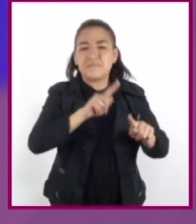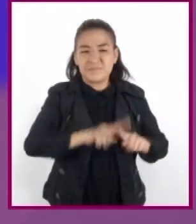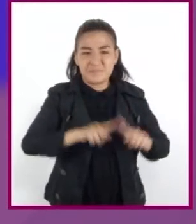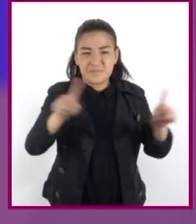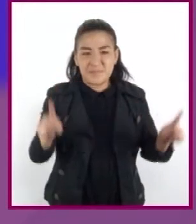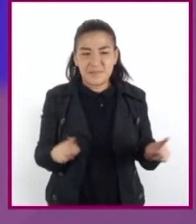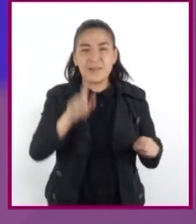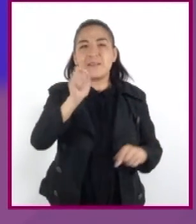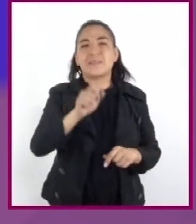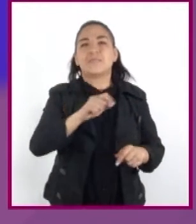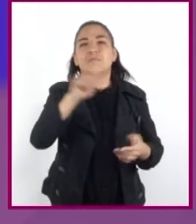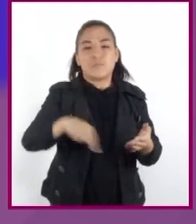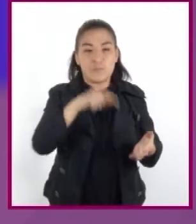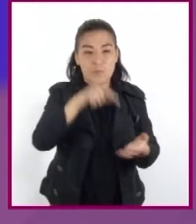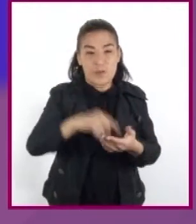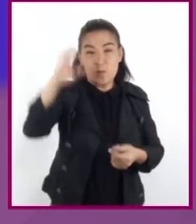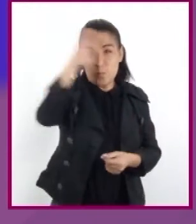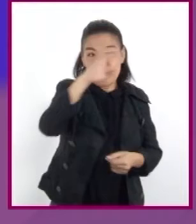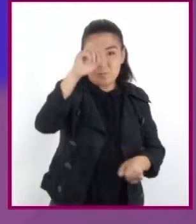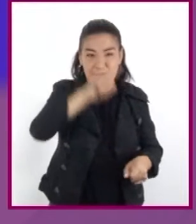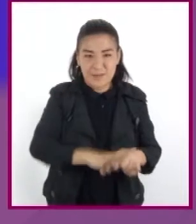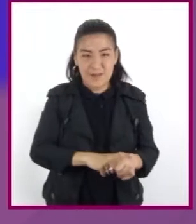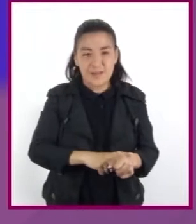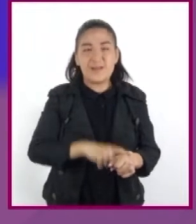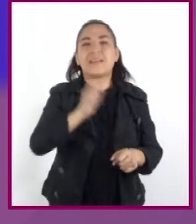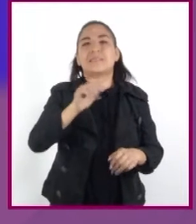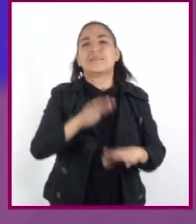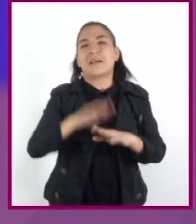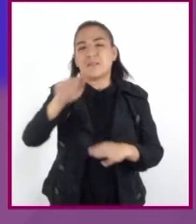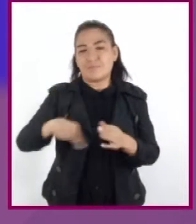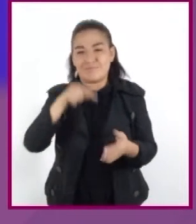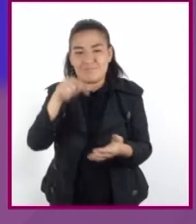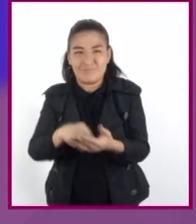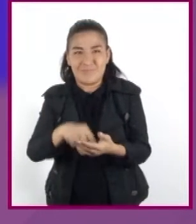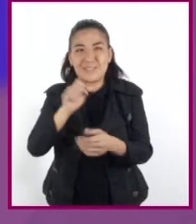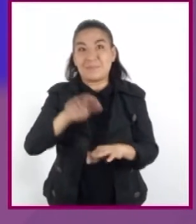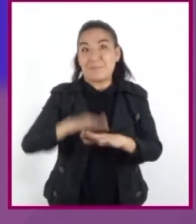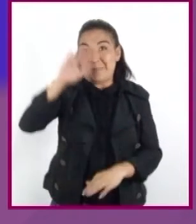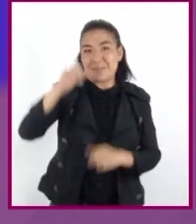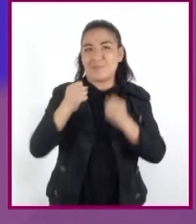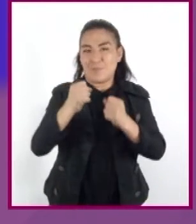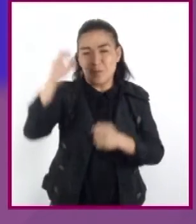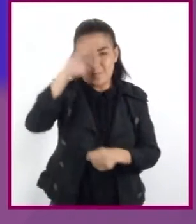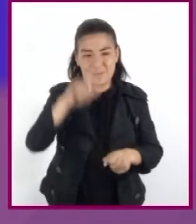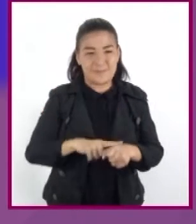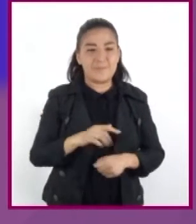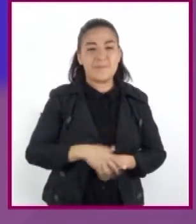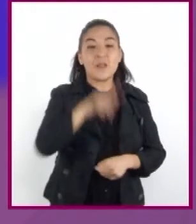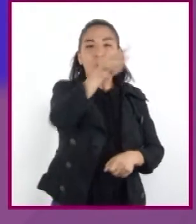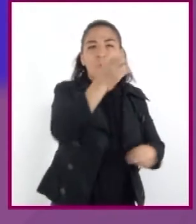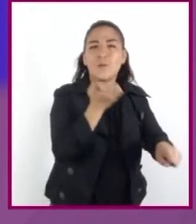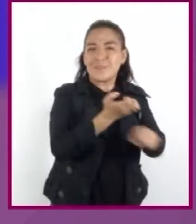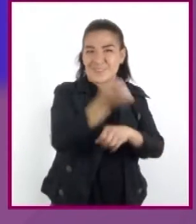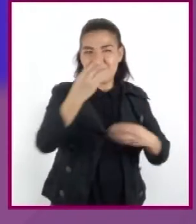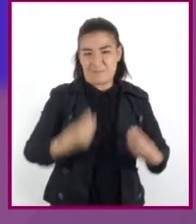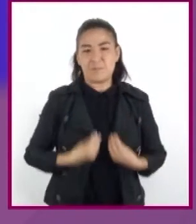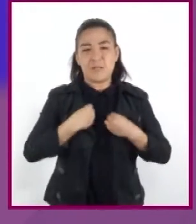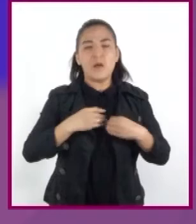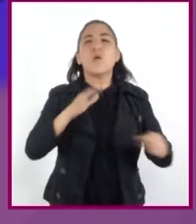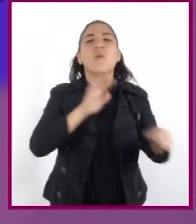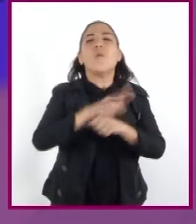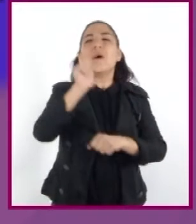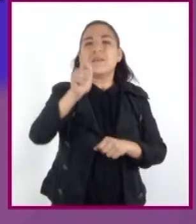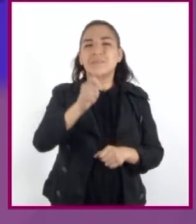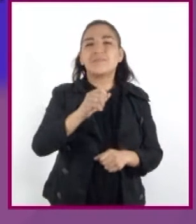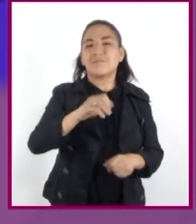superárea cultural y área cultural? ¿El estado en el que viven a qué área de Mesoamérica perteneció? ¿O